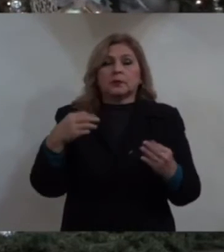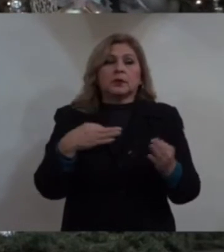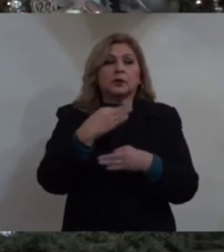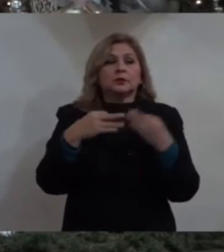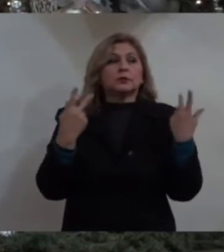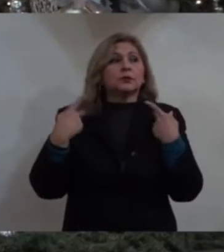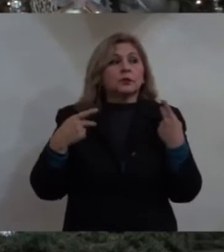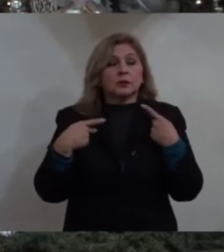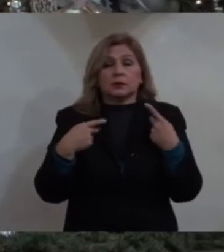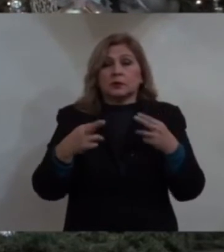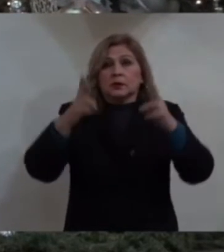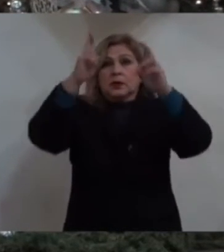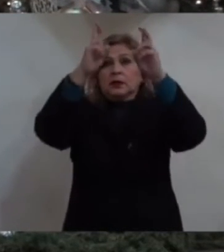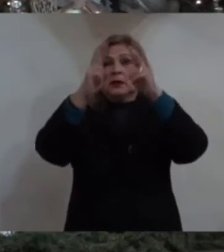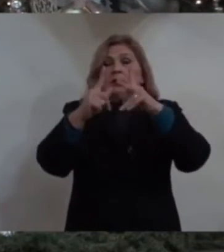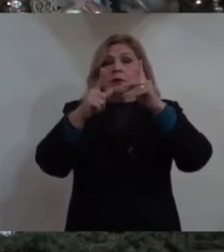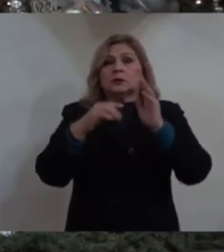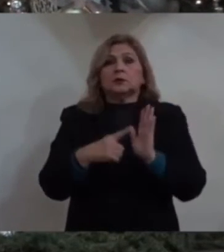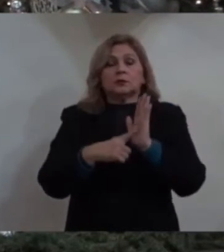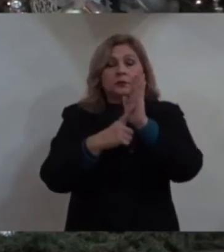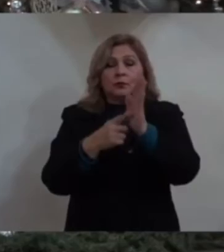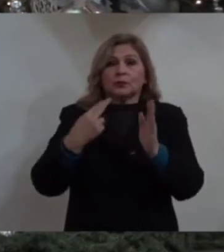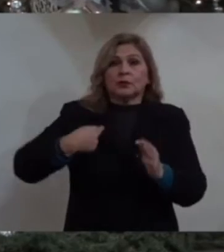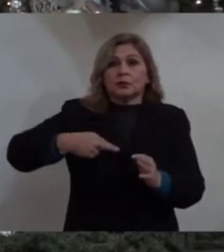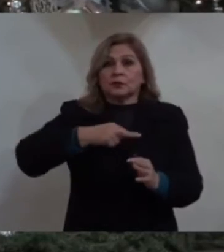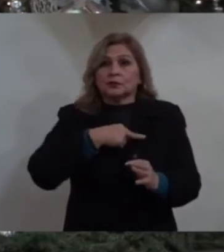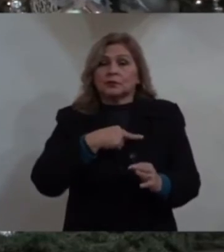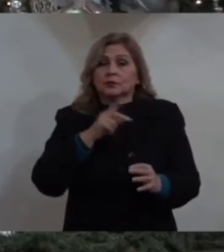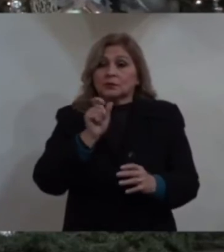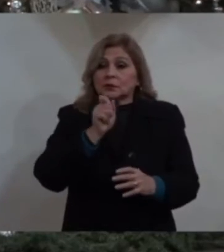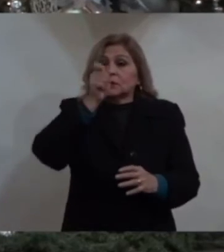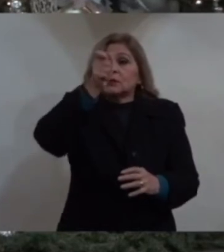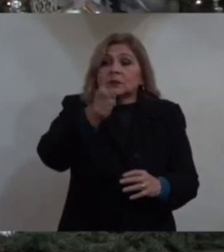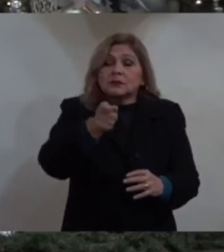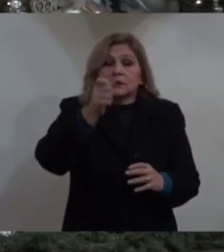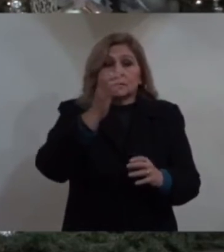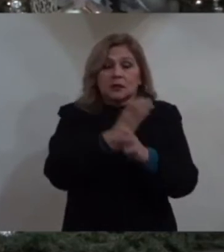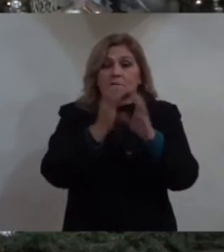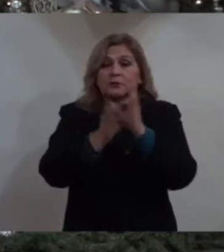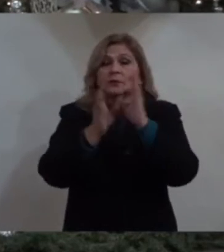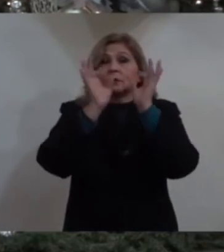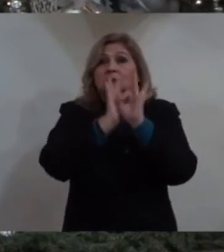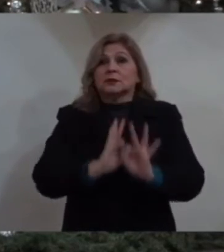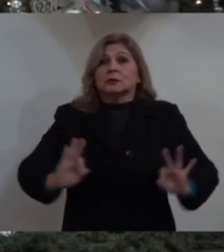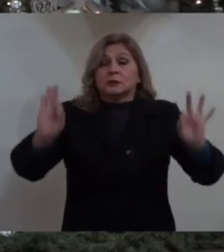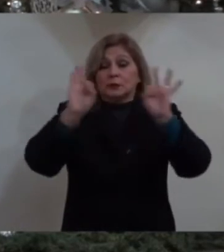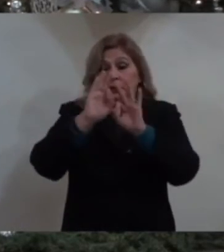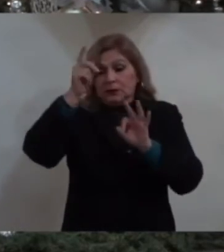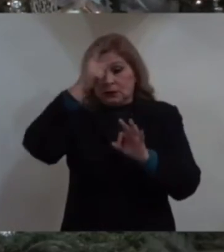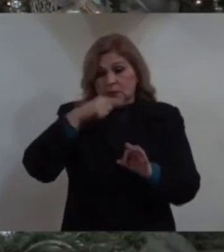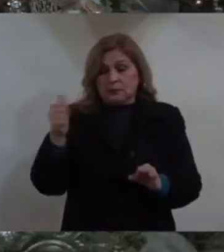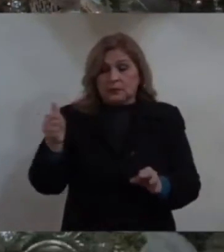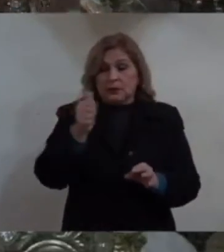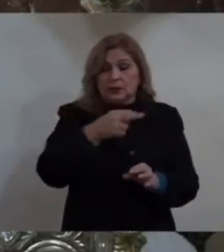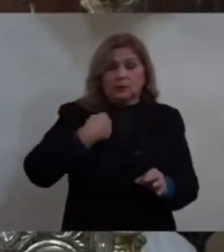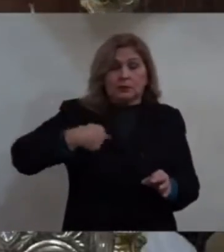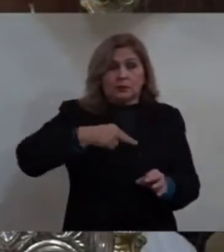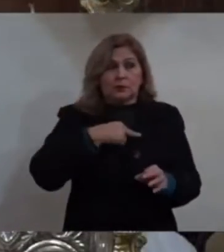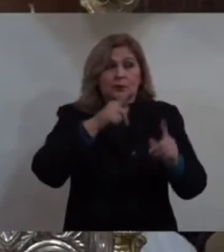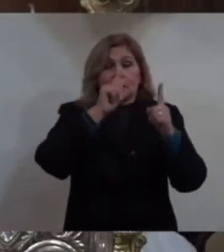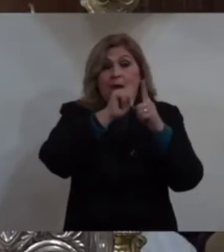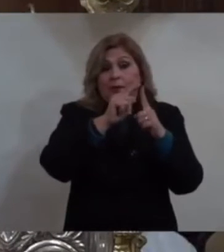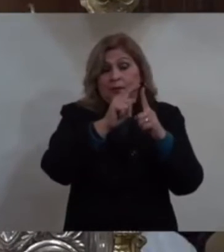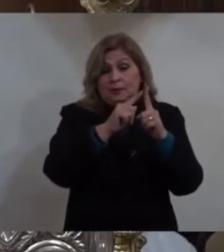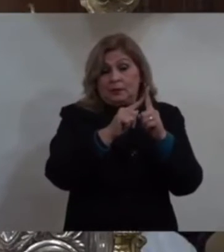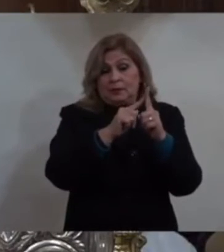regalos también significan para nosotros cosas importantes. La primera, el oro.